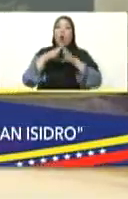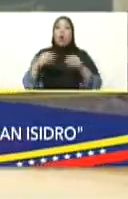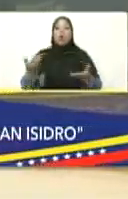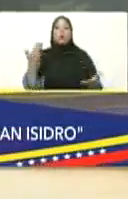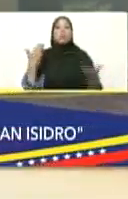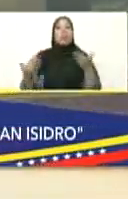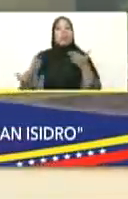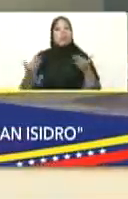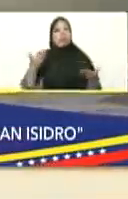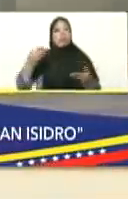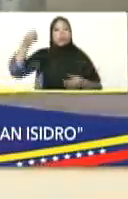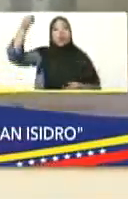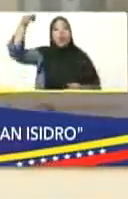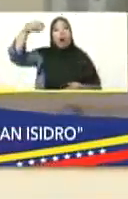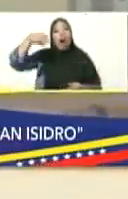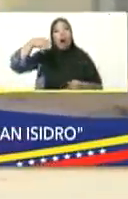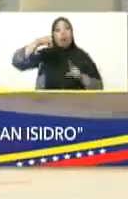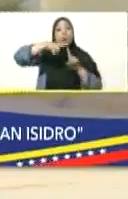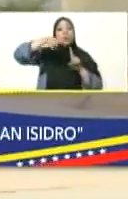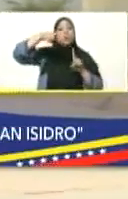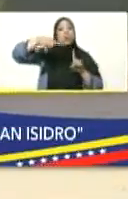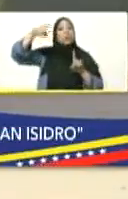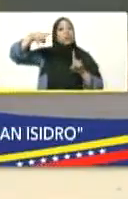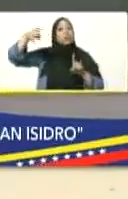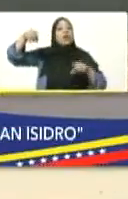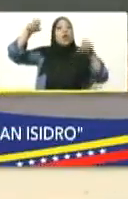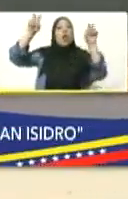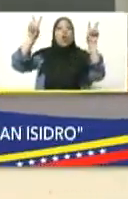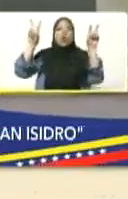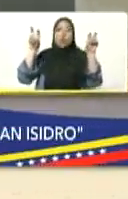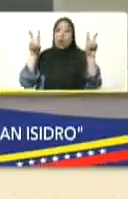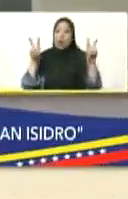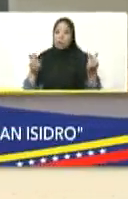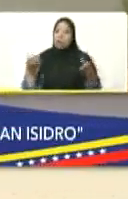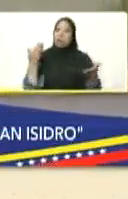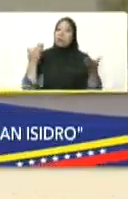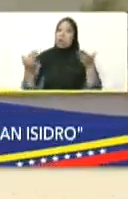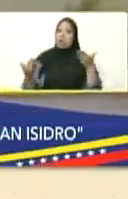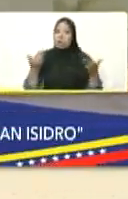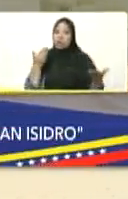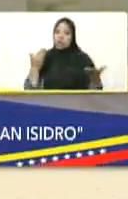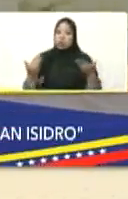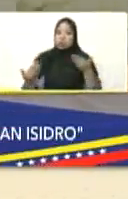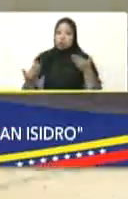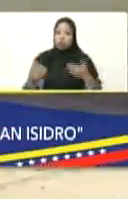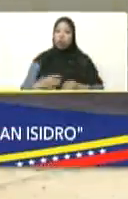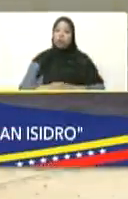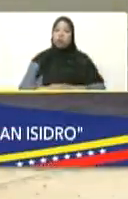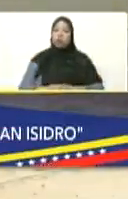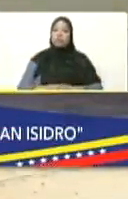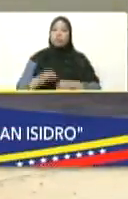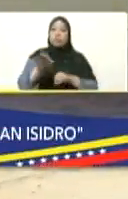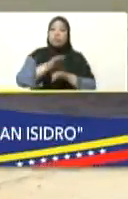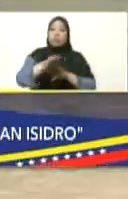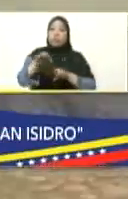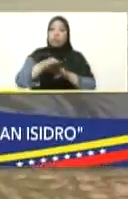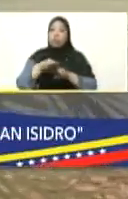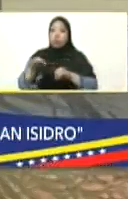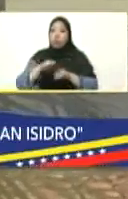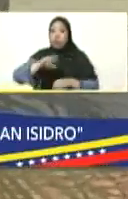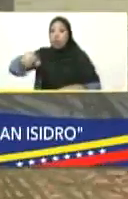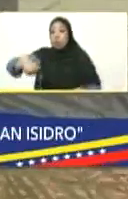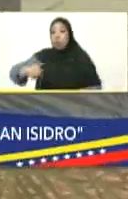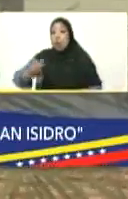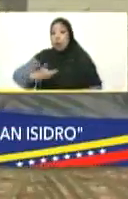servicios públicos totalmente nuevos para crecer en este urbanismo desde el municipio de Monseñor Iturriza, está nuestro